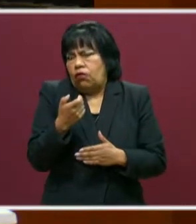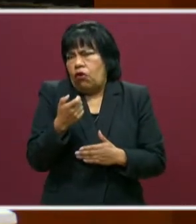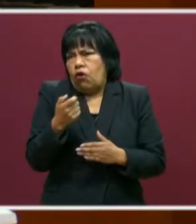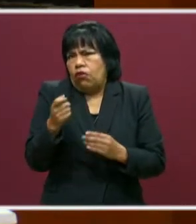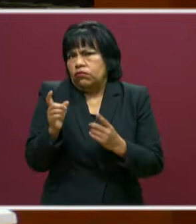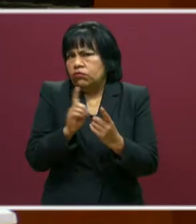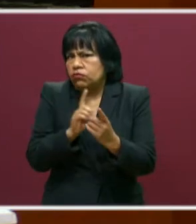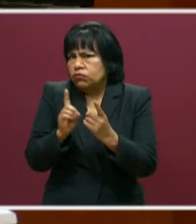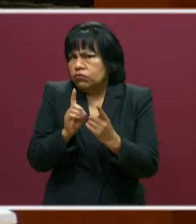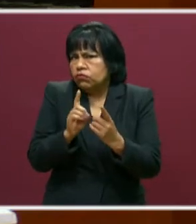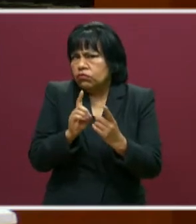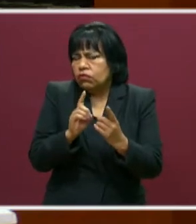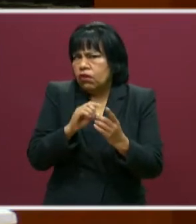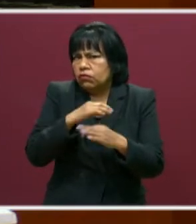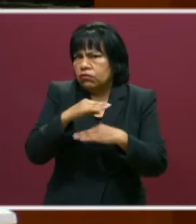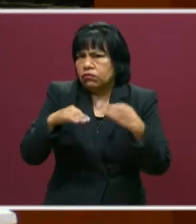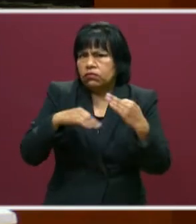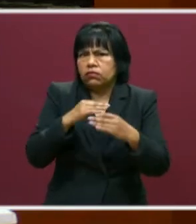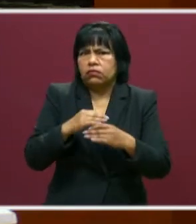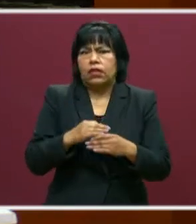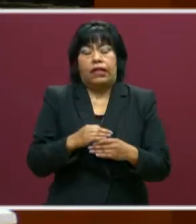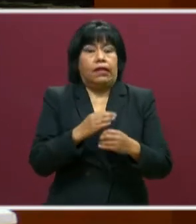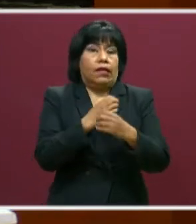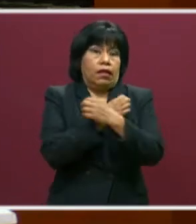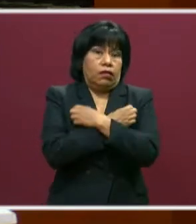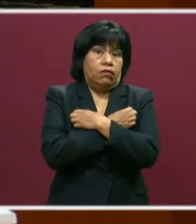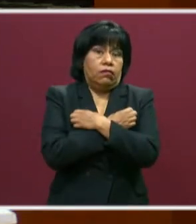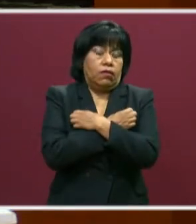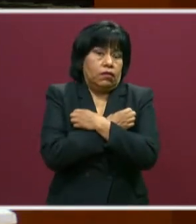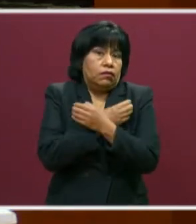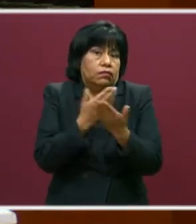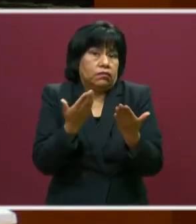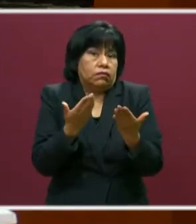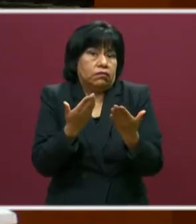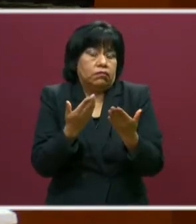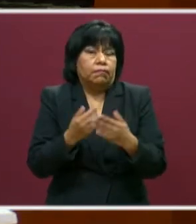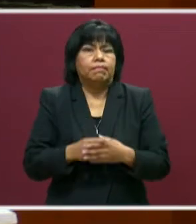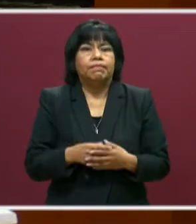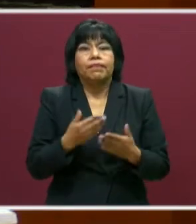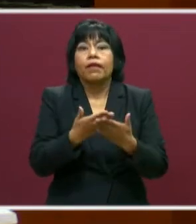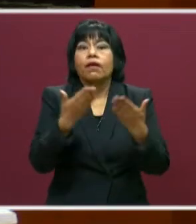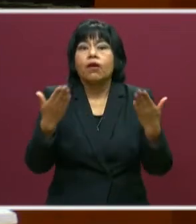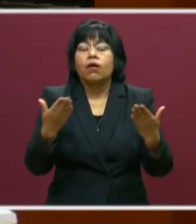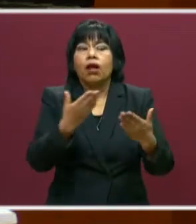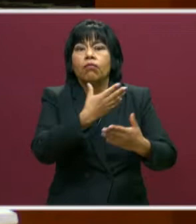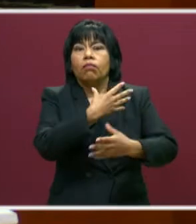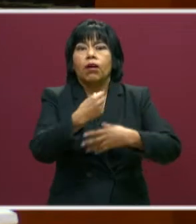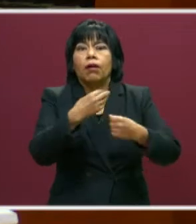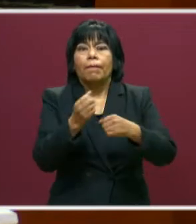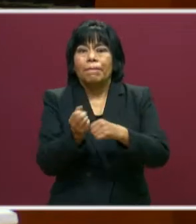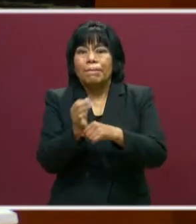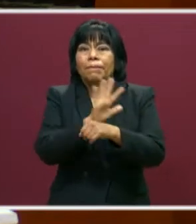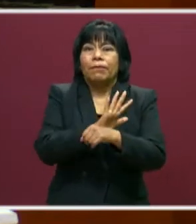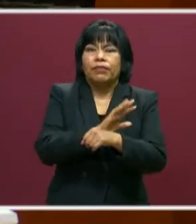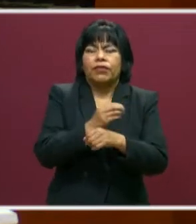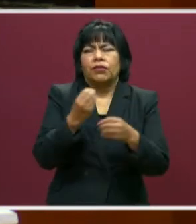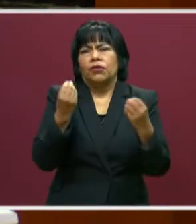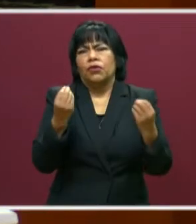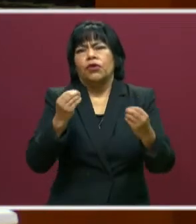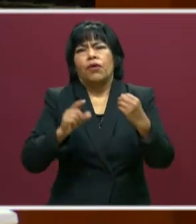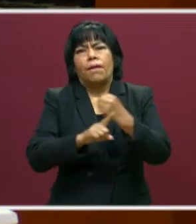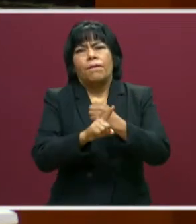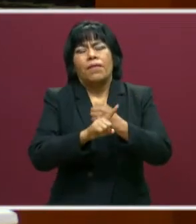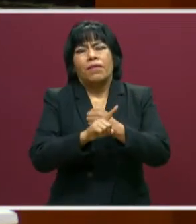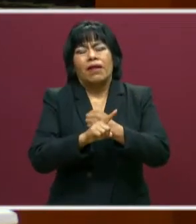social y obviamente de orden educativo. Con la pandemia, muchos de estos problemas